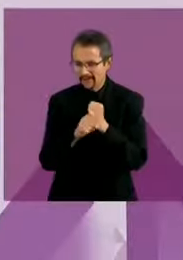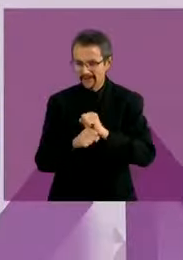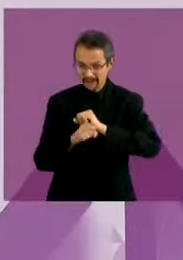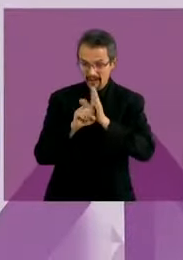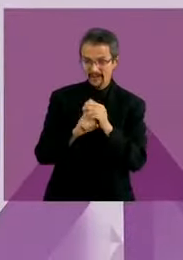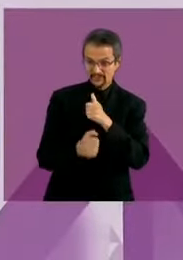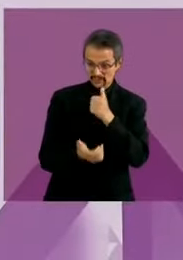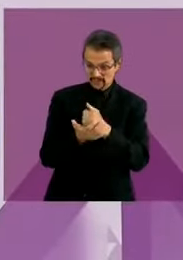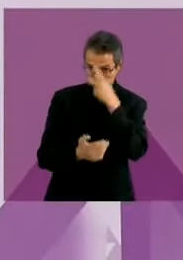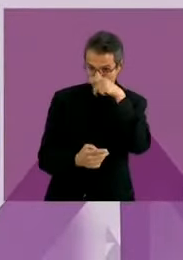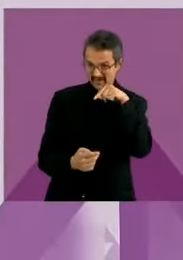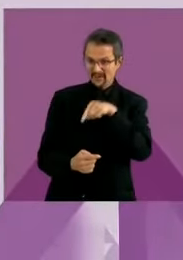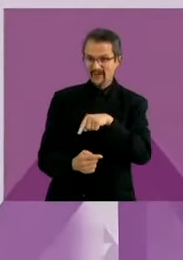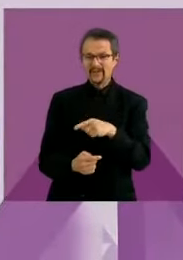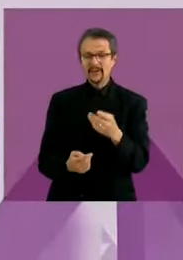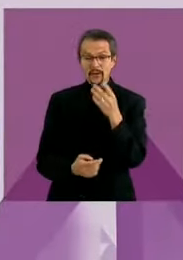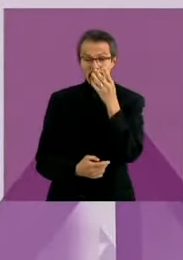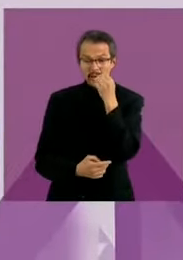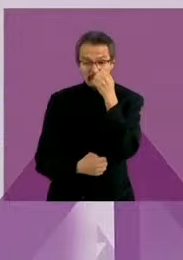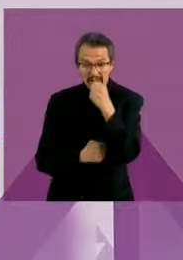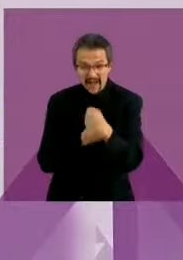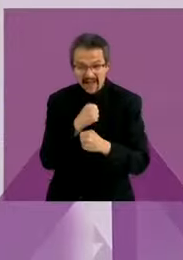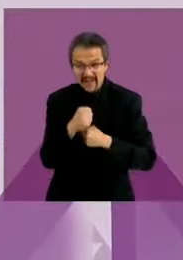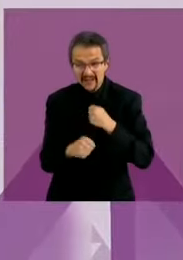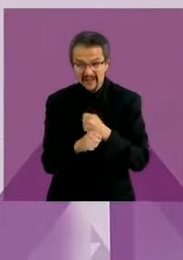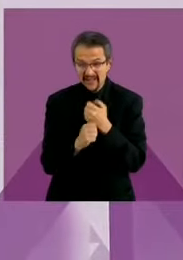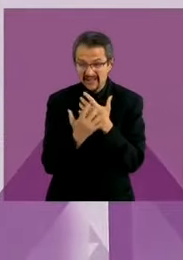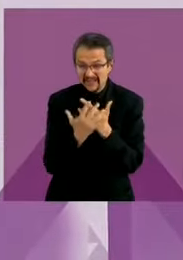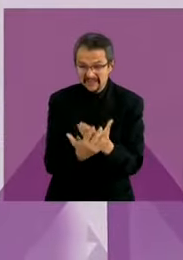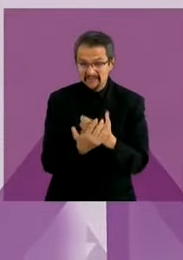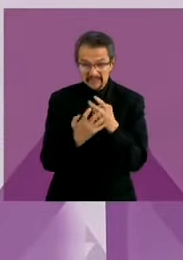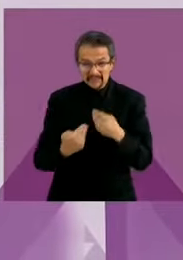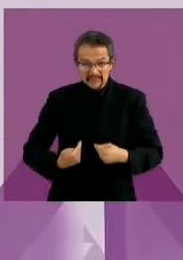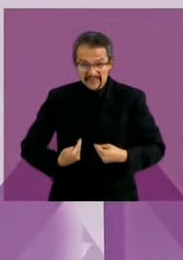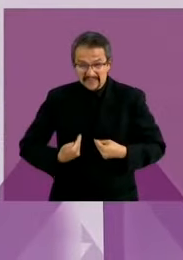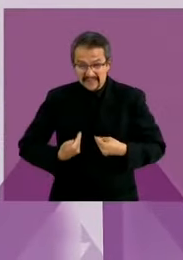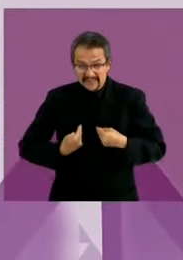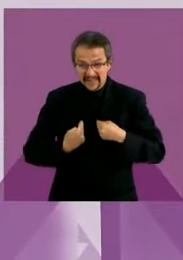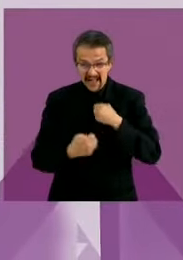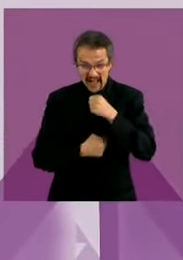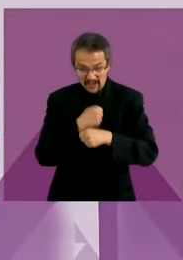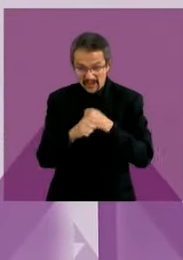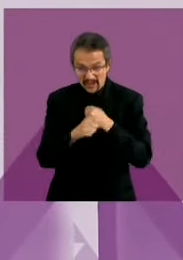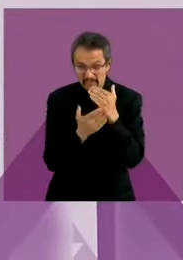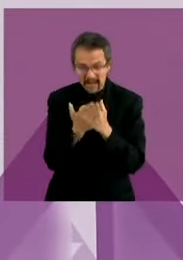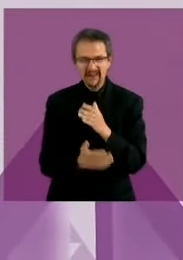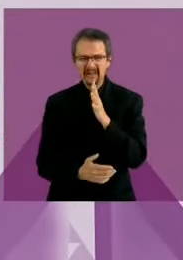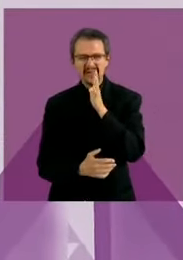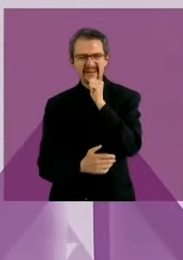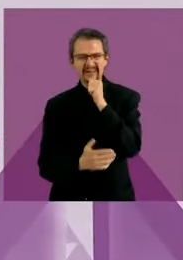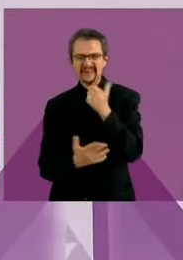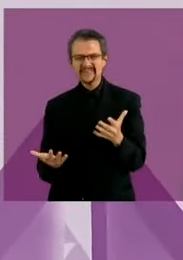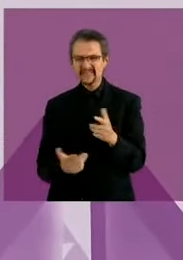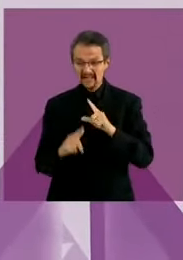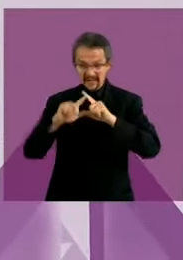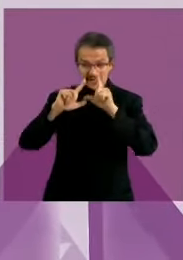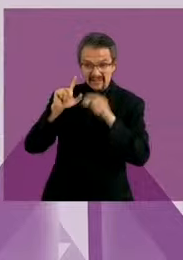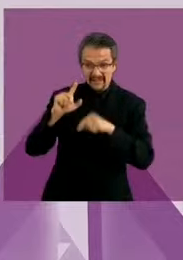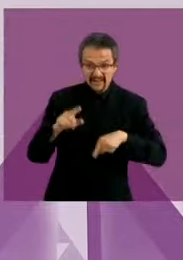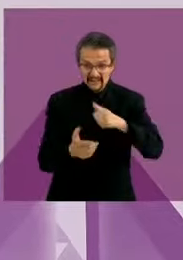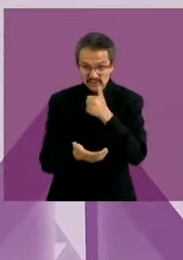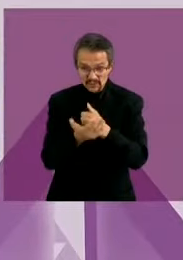perdió nueve años de esperanza de vida. Eso es tremendo. Fue la ciudad del país que peor manejó la pandemia.